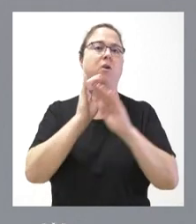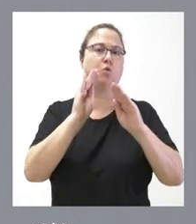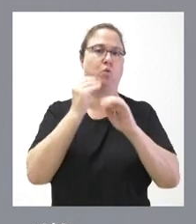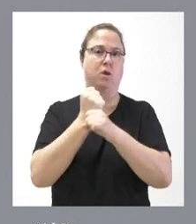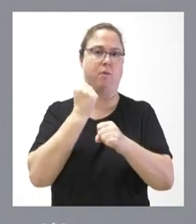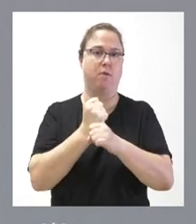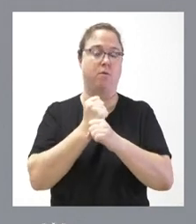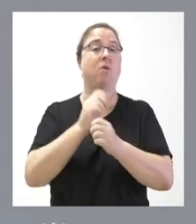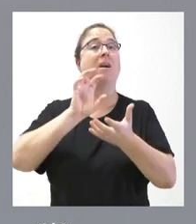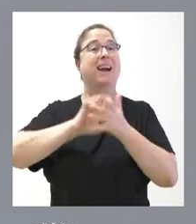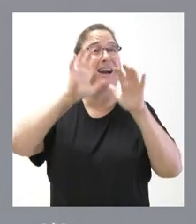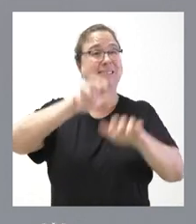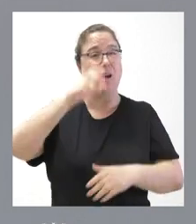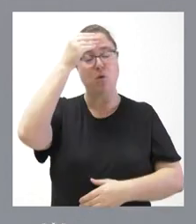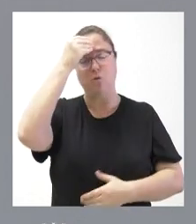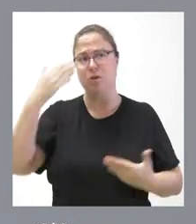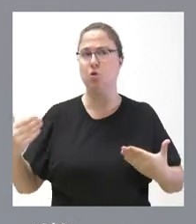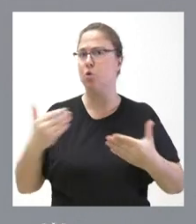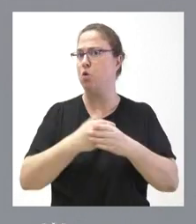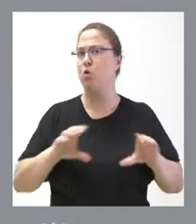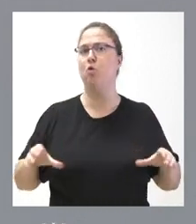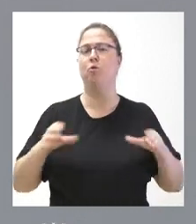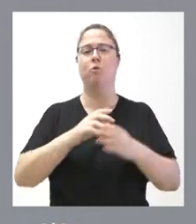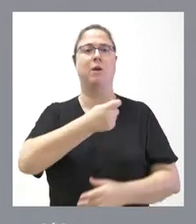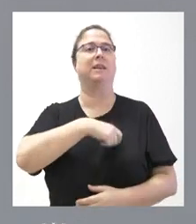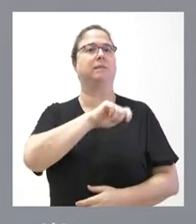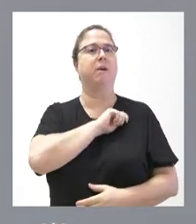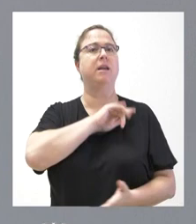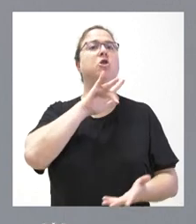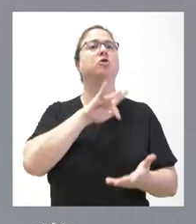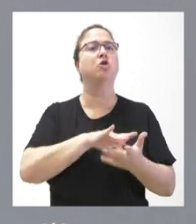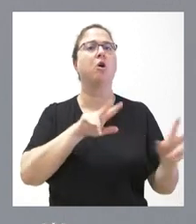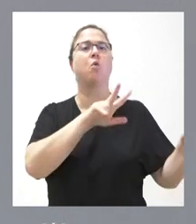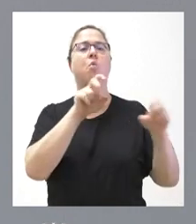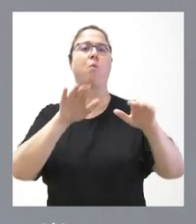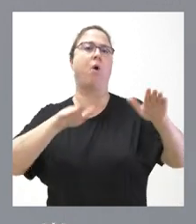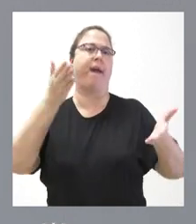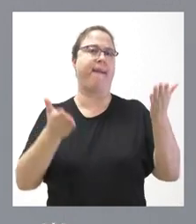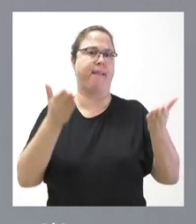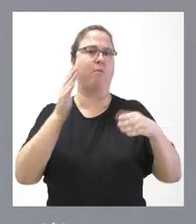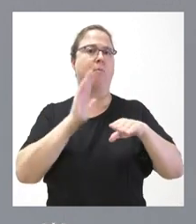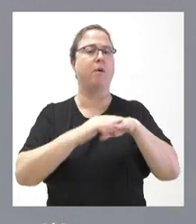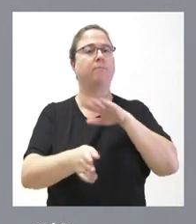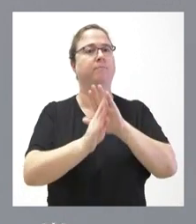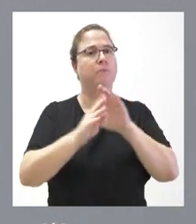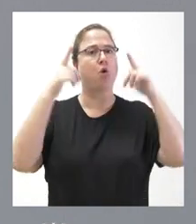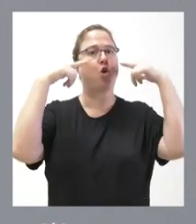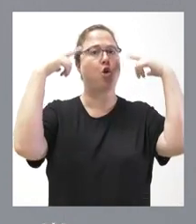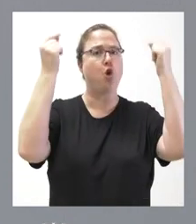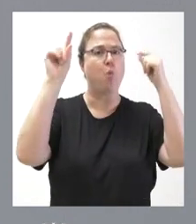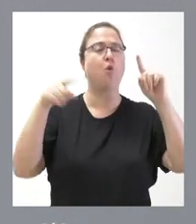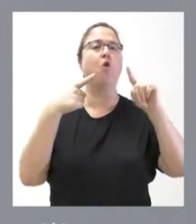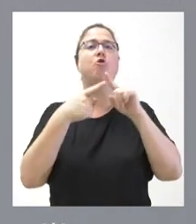Castilla y León y yo creo que en el conjunto de España habíamos alcanzado un muy buen punto de equilibrio para la existencia del lobo y para los